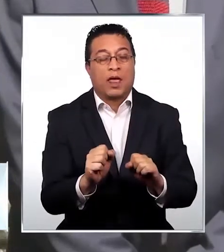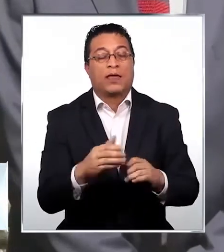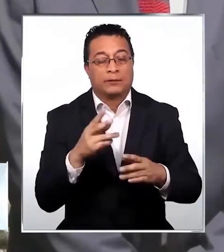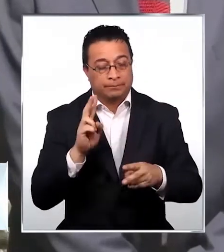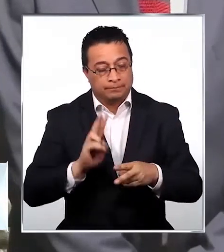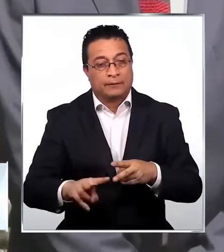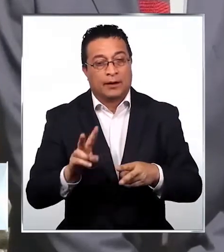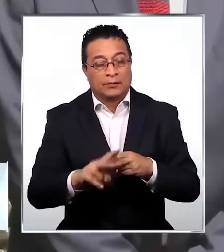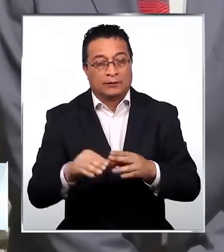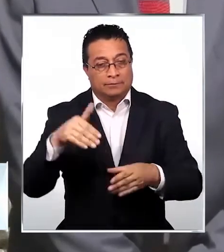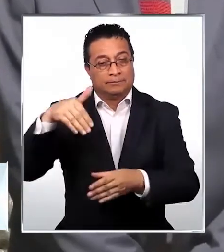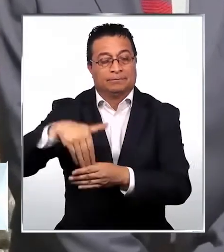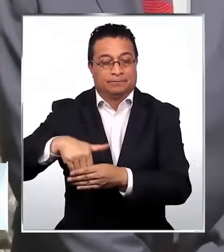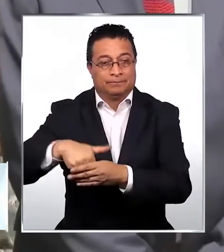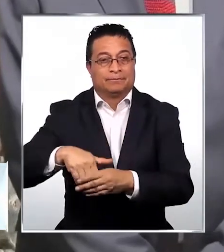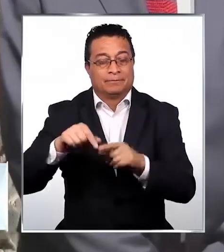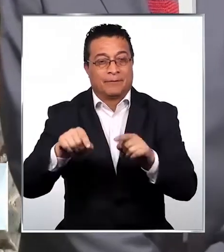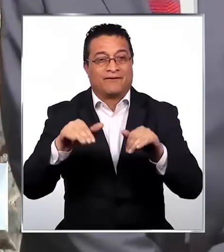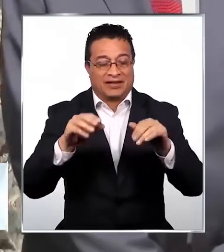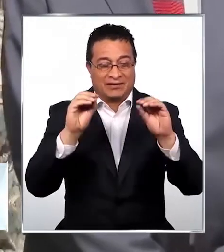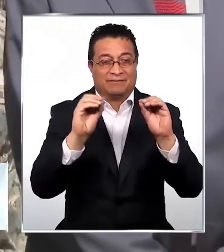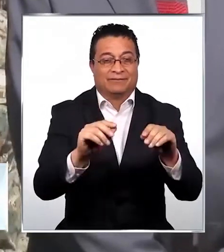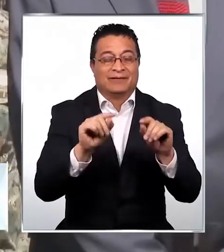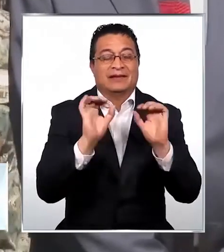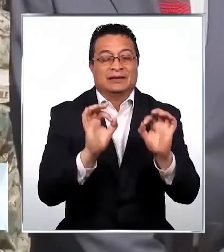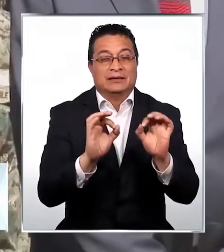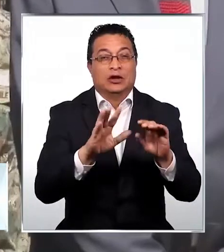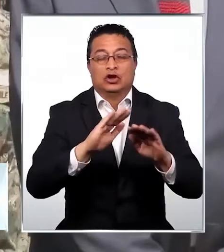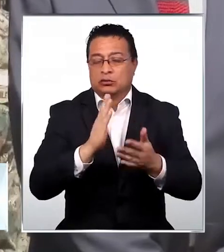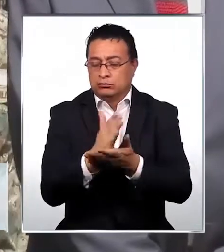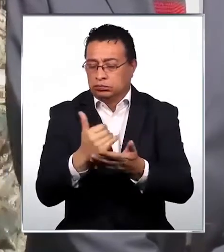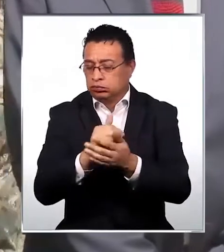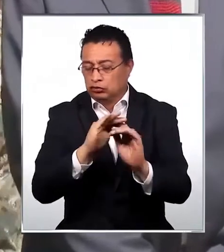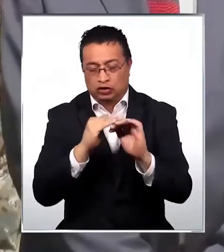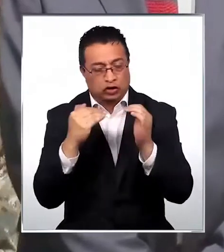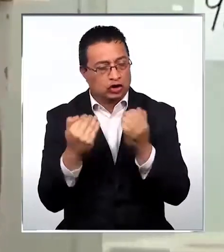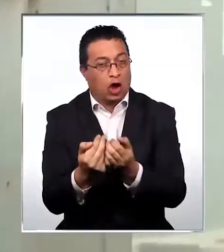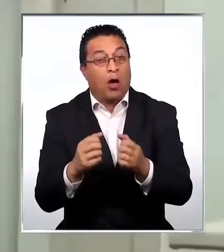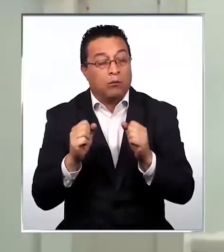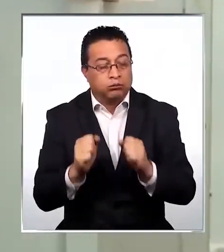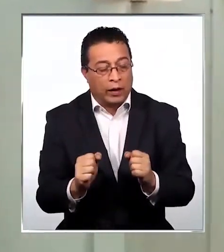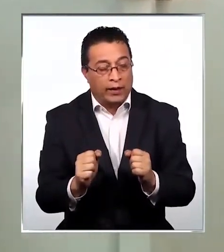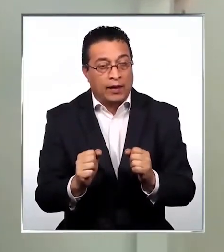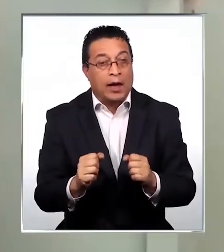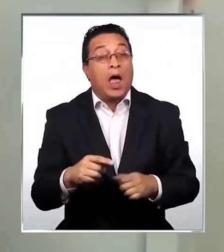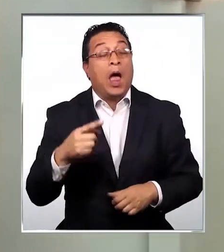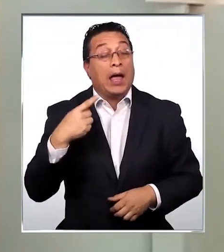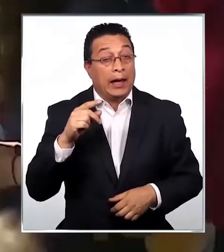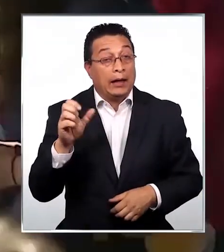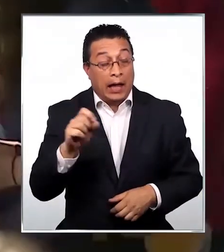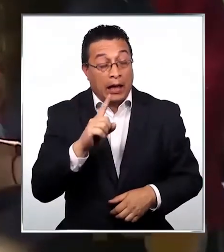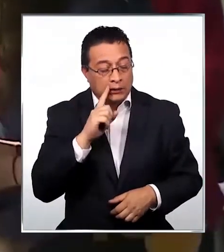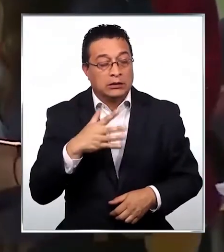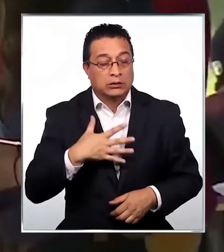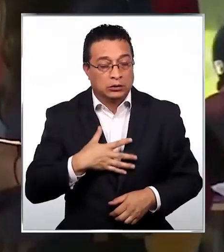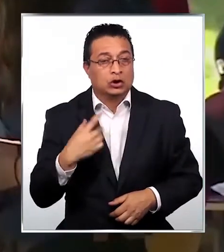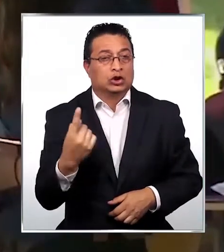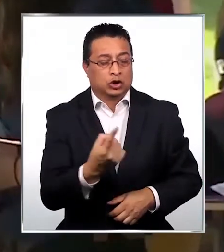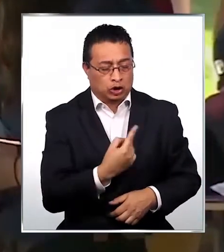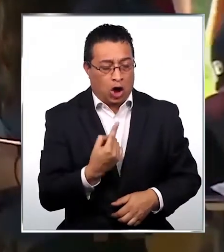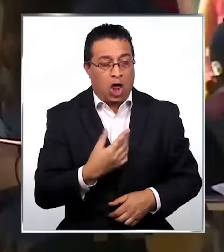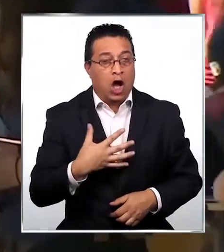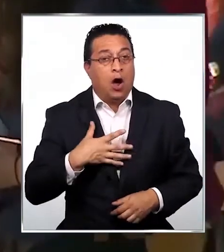realizar o esa elección se pueda realizar en esa fecha con todas las medidas de seguridad del caso. Es así como hemos tenido